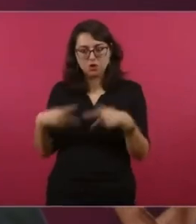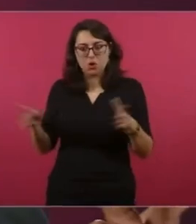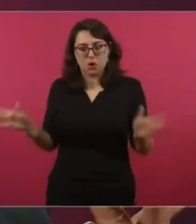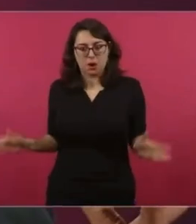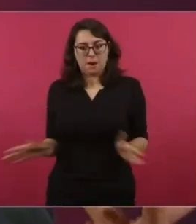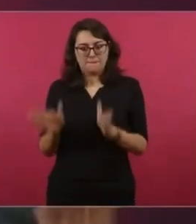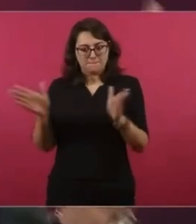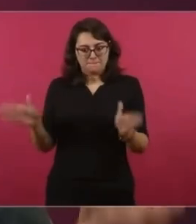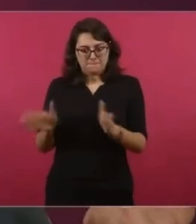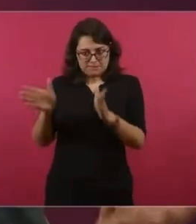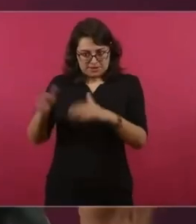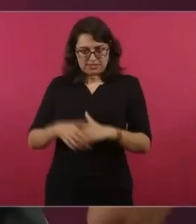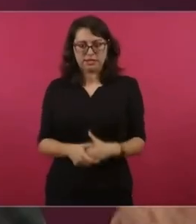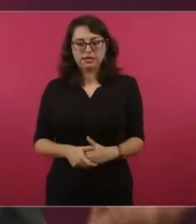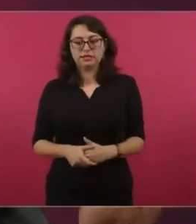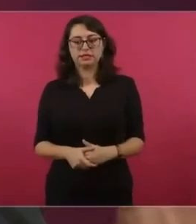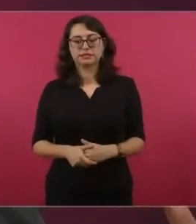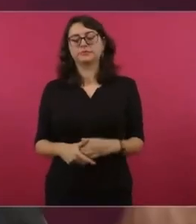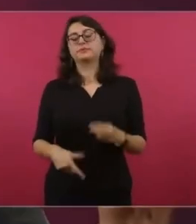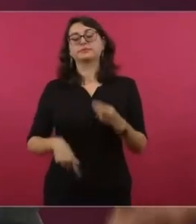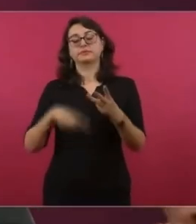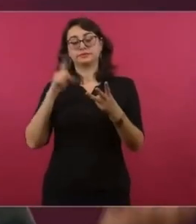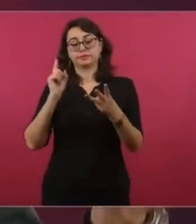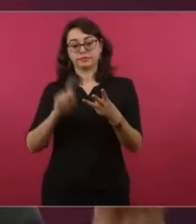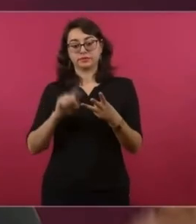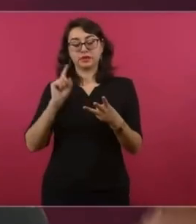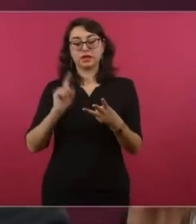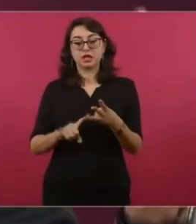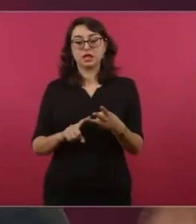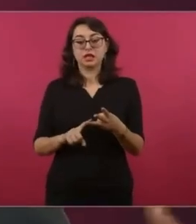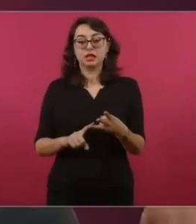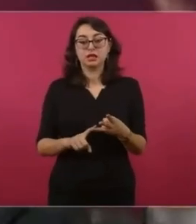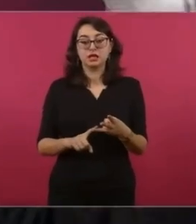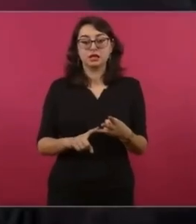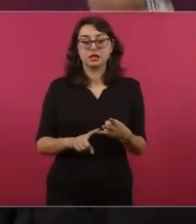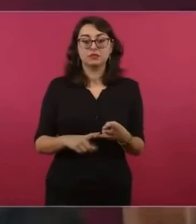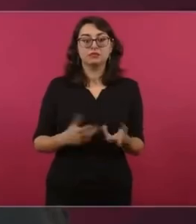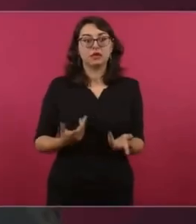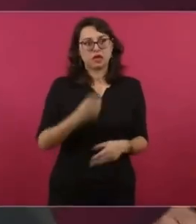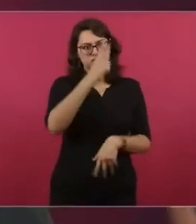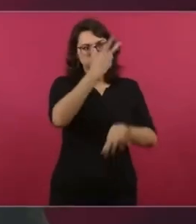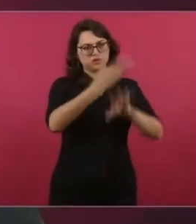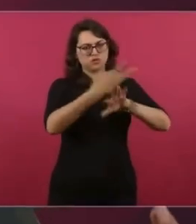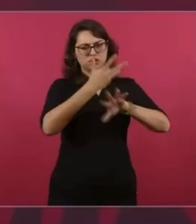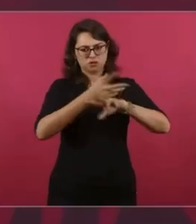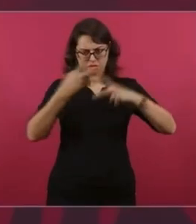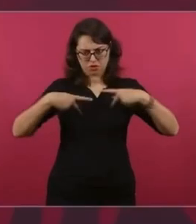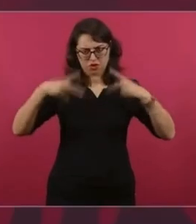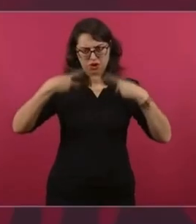más de 60 mil millones de dólares al año de mesas? Terremesas.